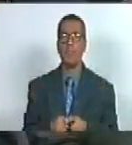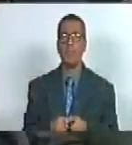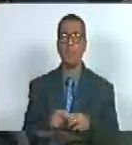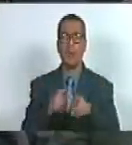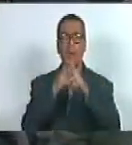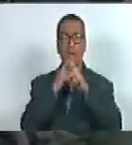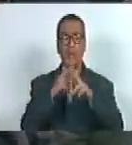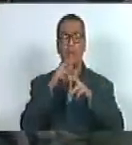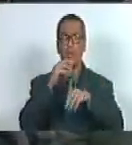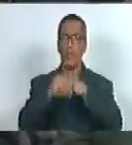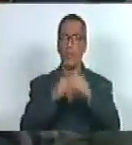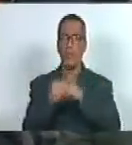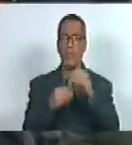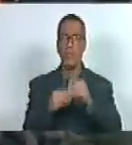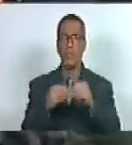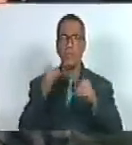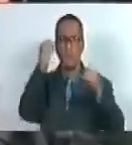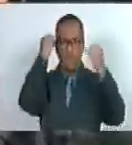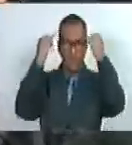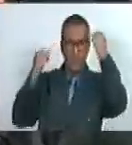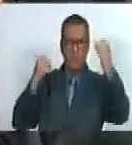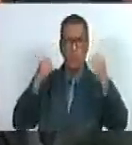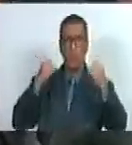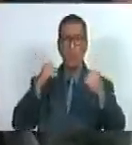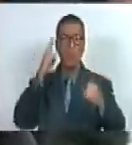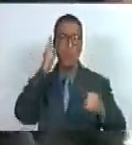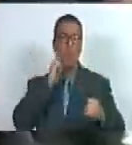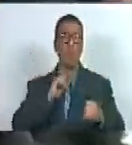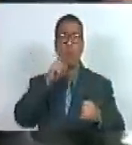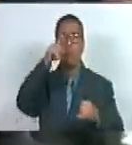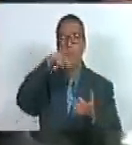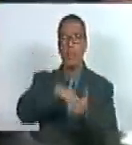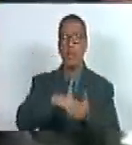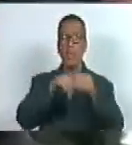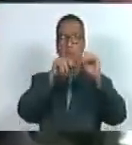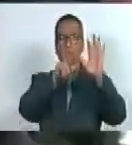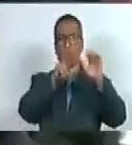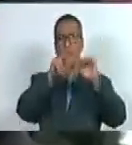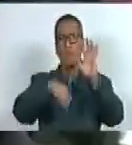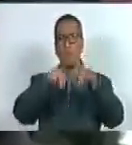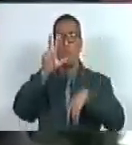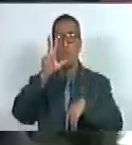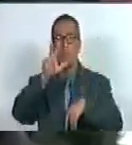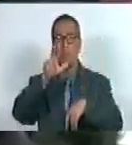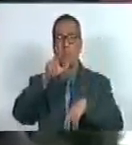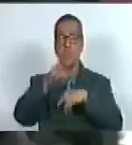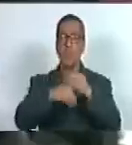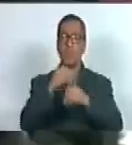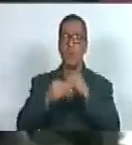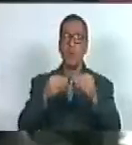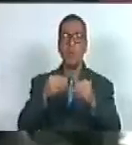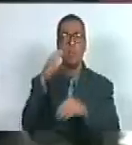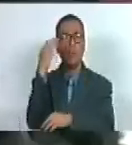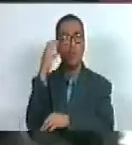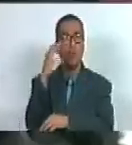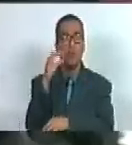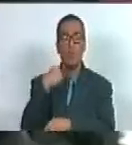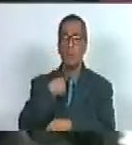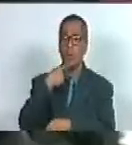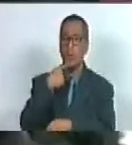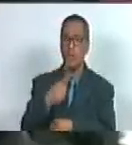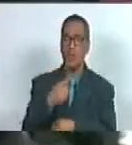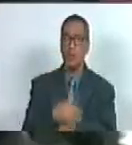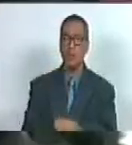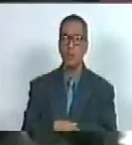al diseño geoestratégico que Bolívar desde el año 1813 en el manifiesto de Cartagena señalaba sobre